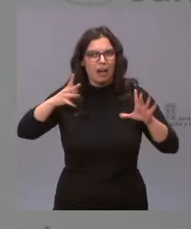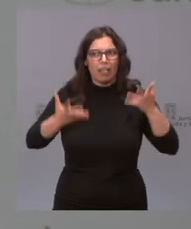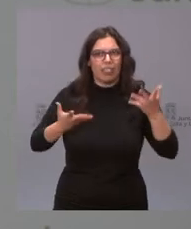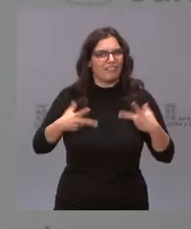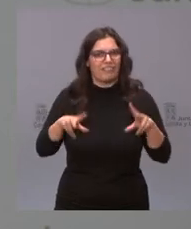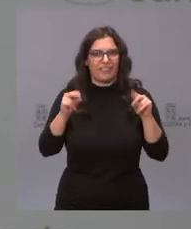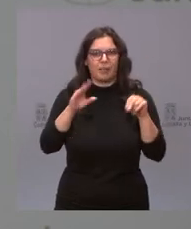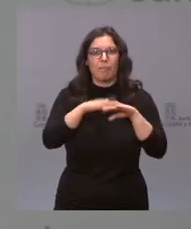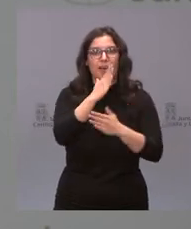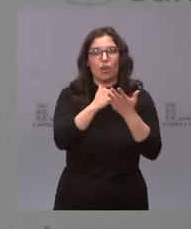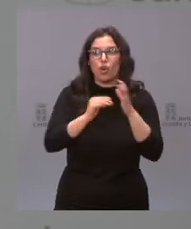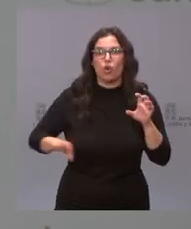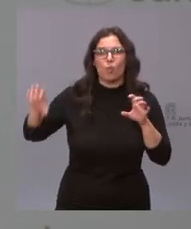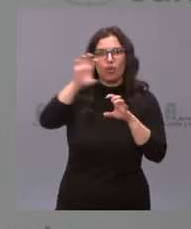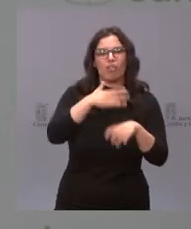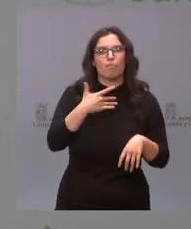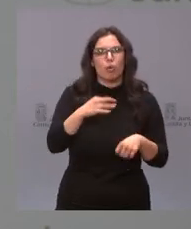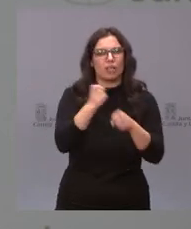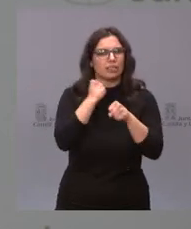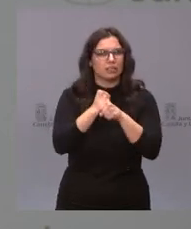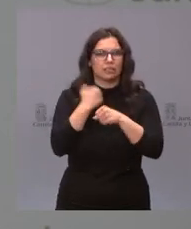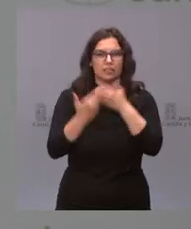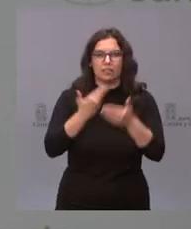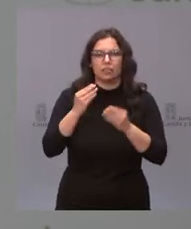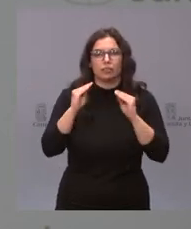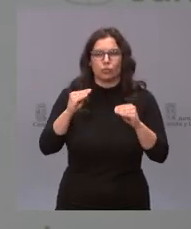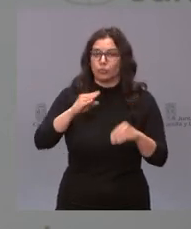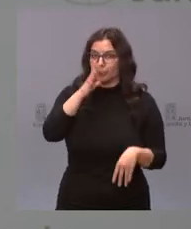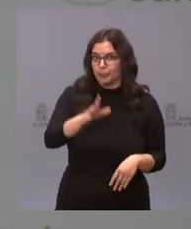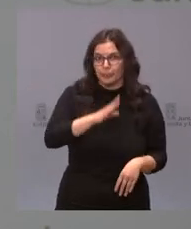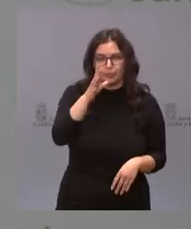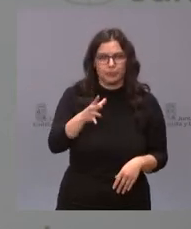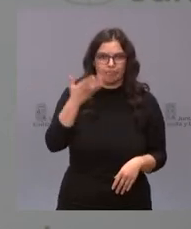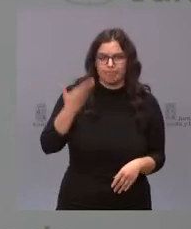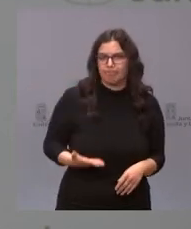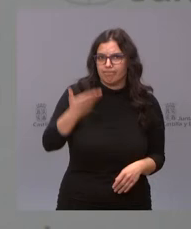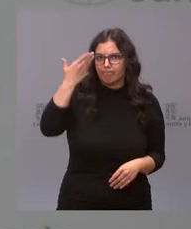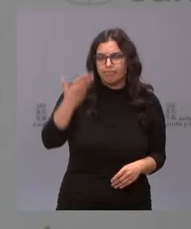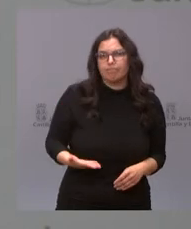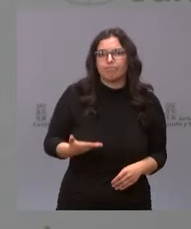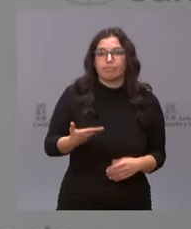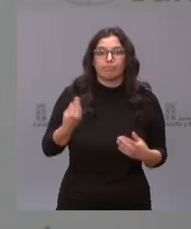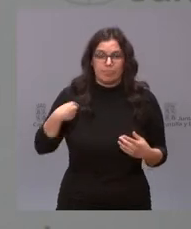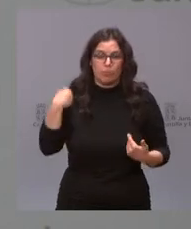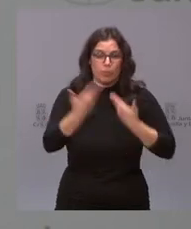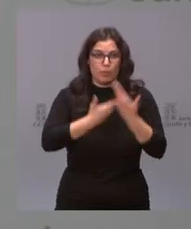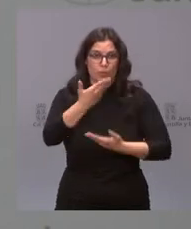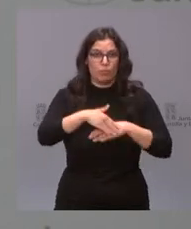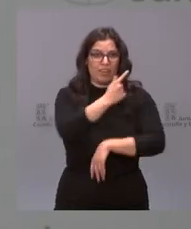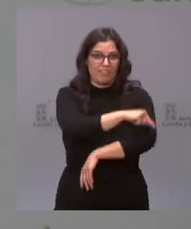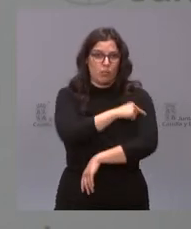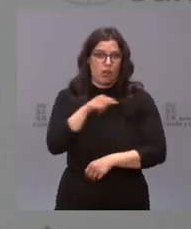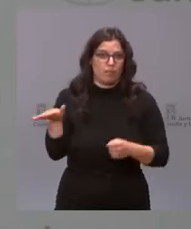autónomas puedan desempeñar su labor enorme, titánica y, sobre todo, muy importante, que es el proceso de